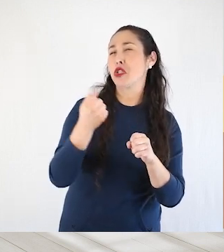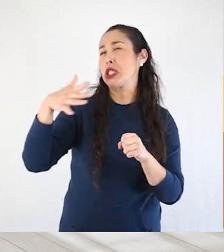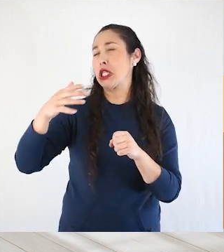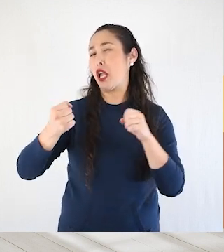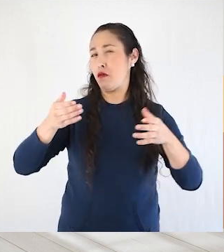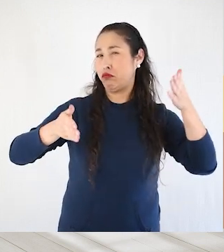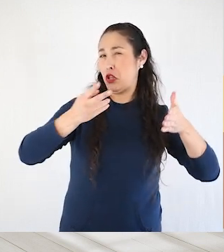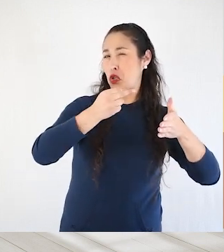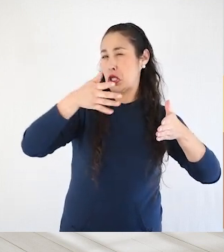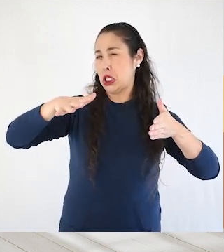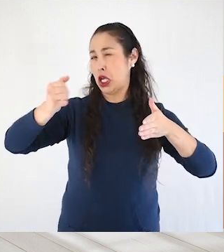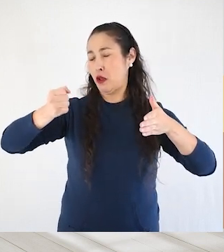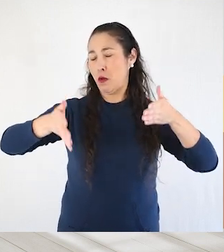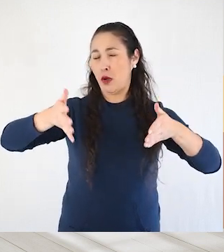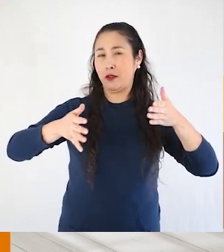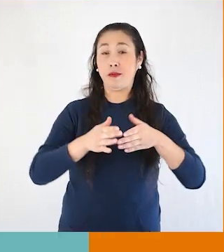12 y 15 años de edad.